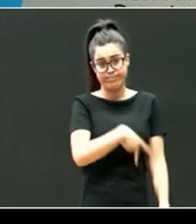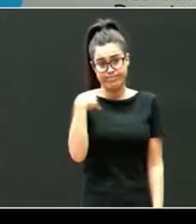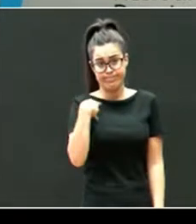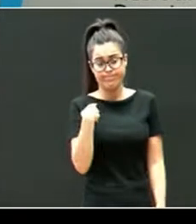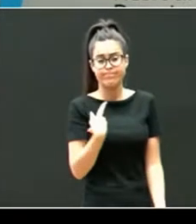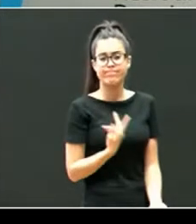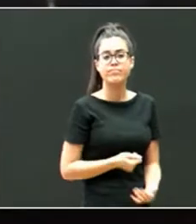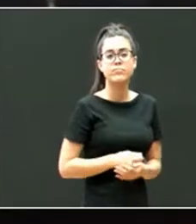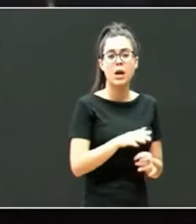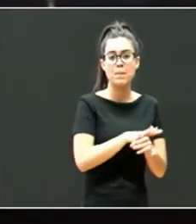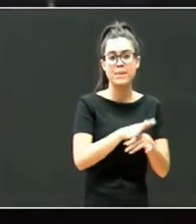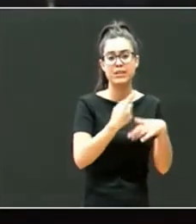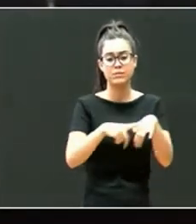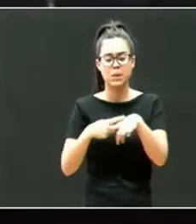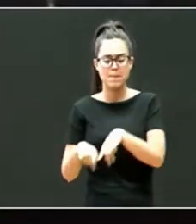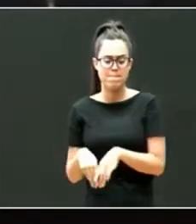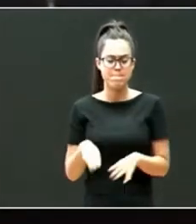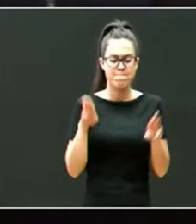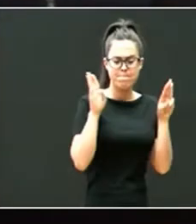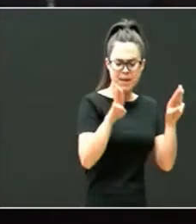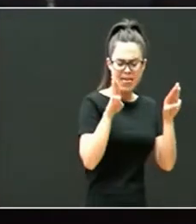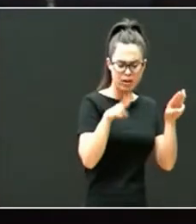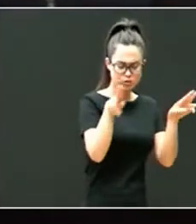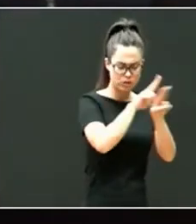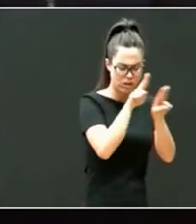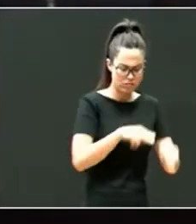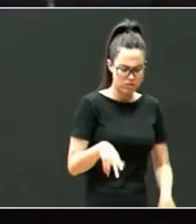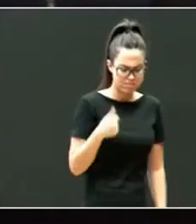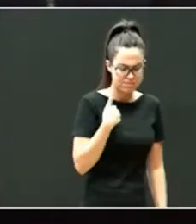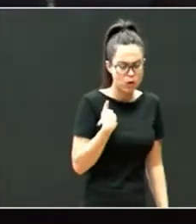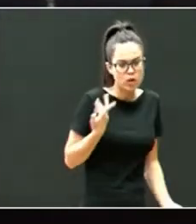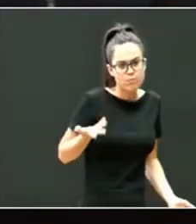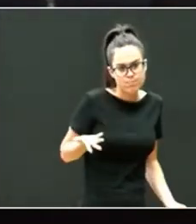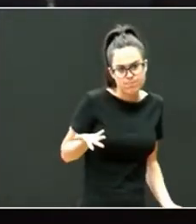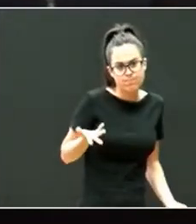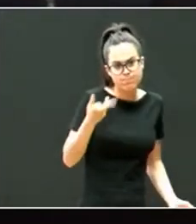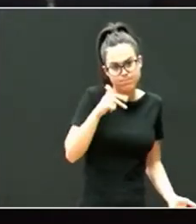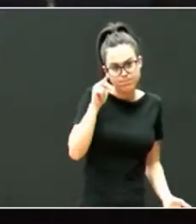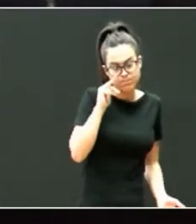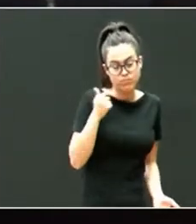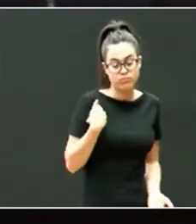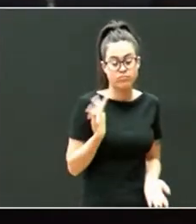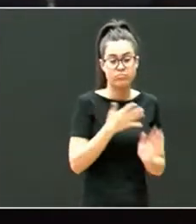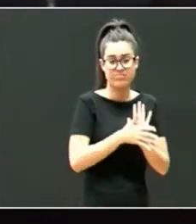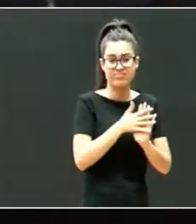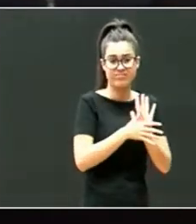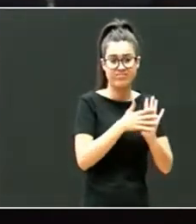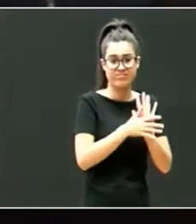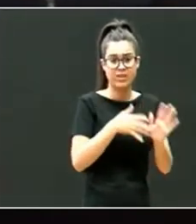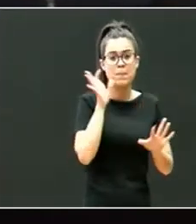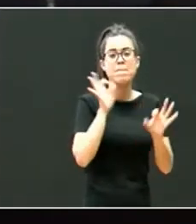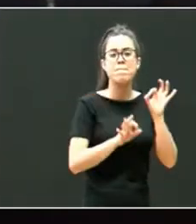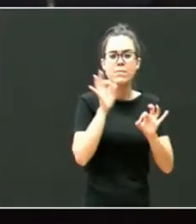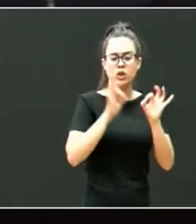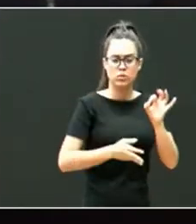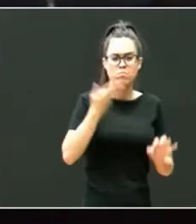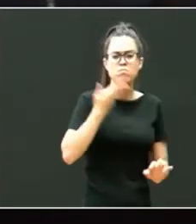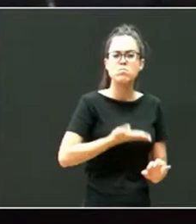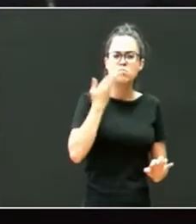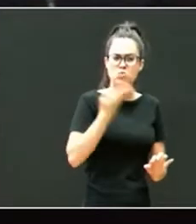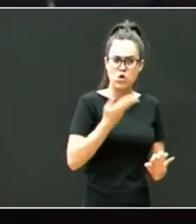en a opción internacional que é o que eu máis he visto já nos hemos comentado un tanto por ciento significativo de menores